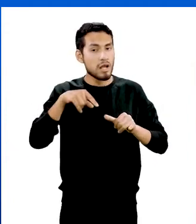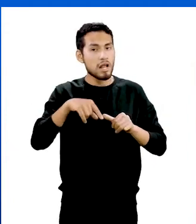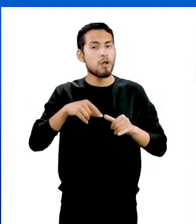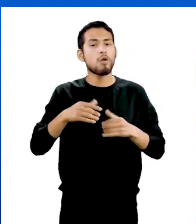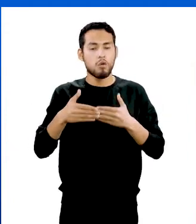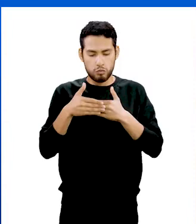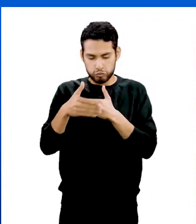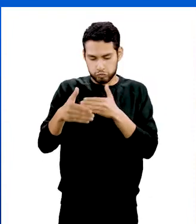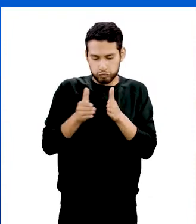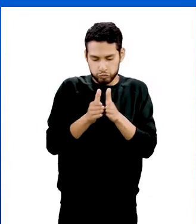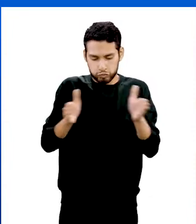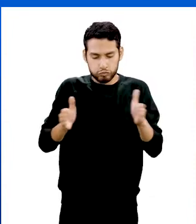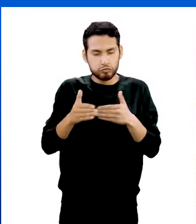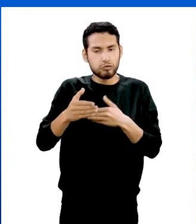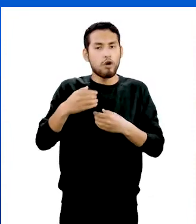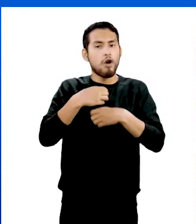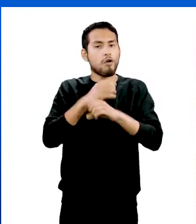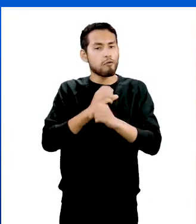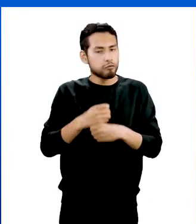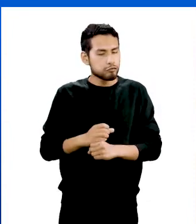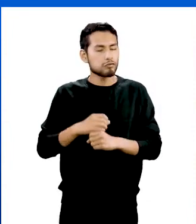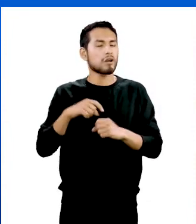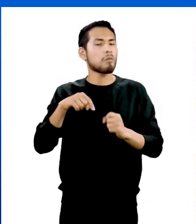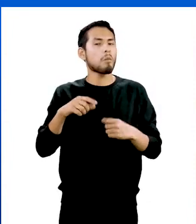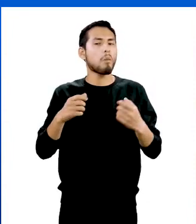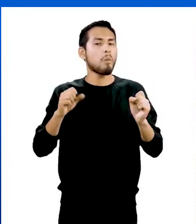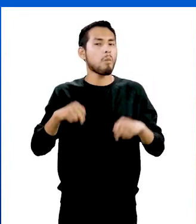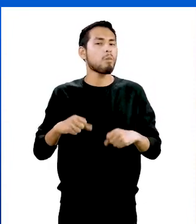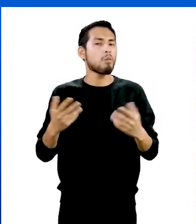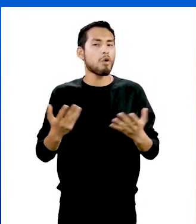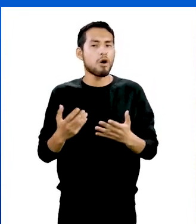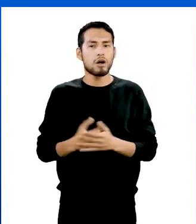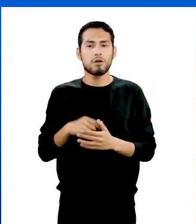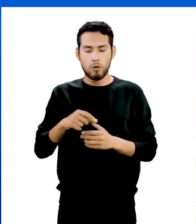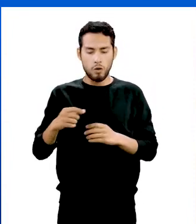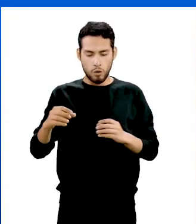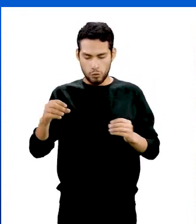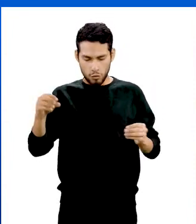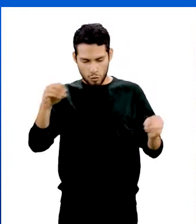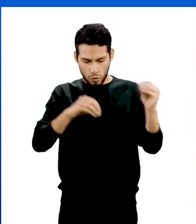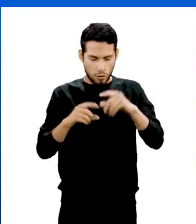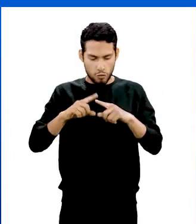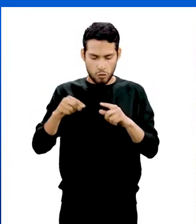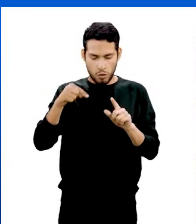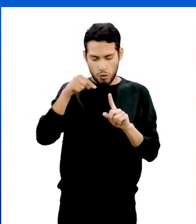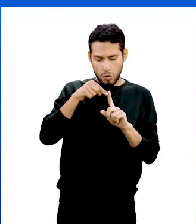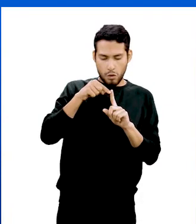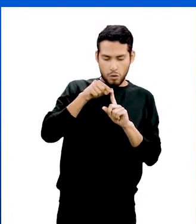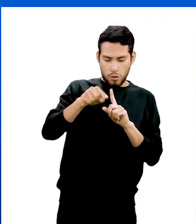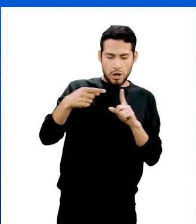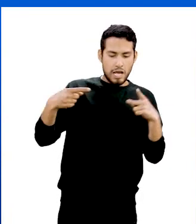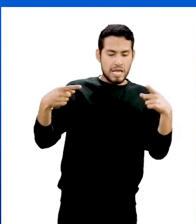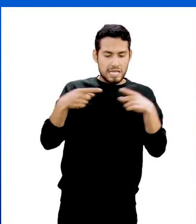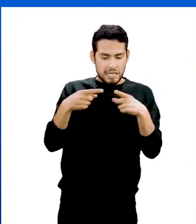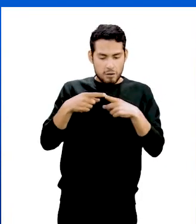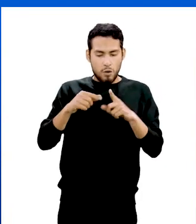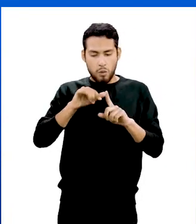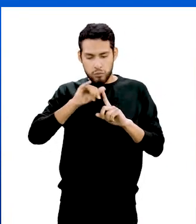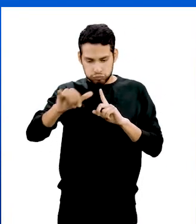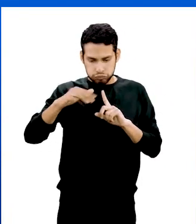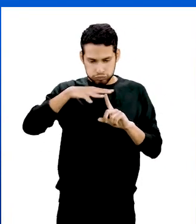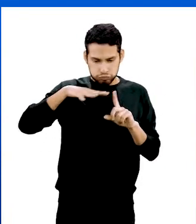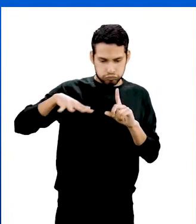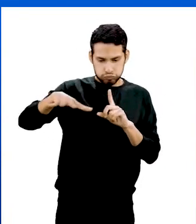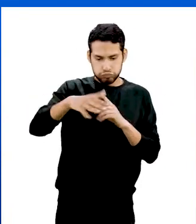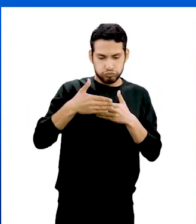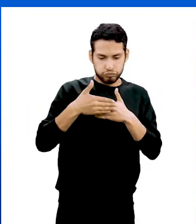propiedades de las distintas formas que se pueden lograr a partir de una combinación de puntos, ángulos, líneas